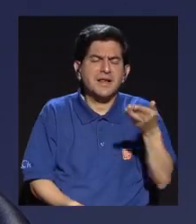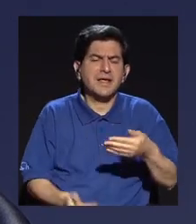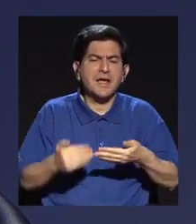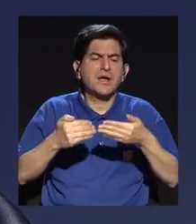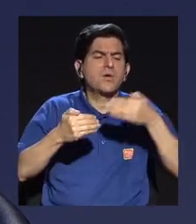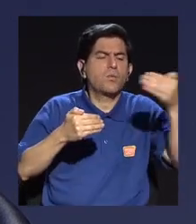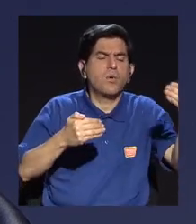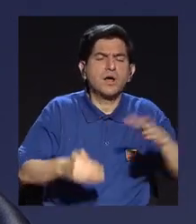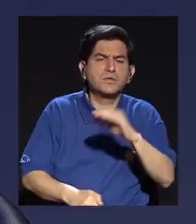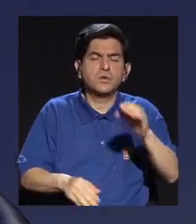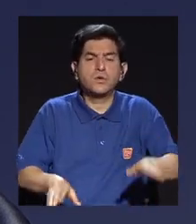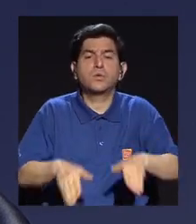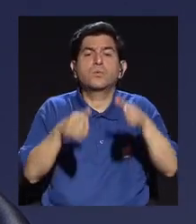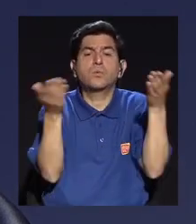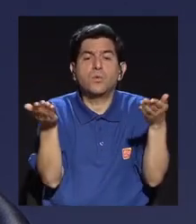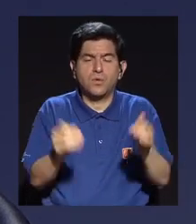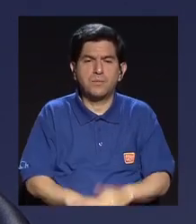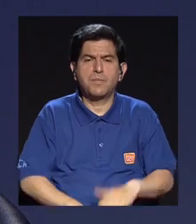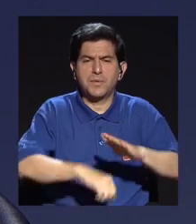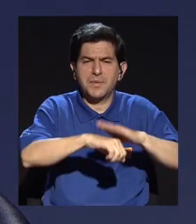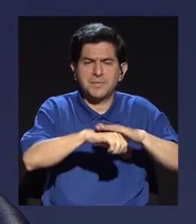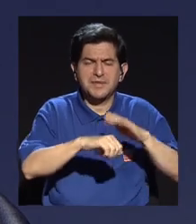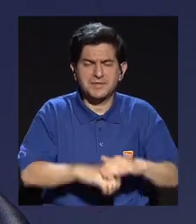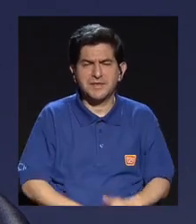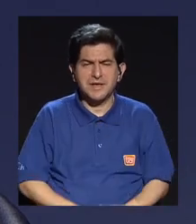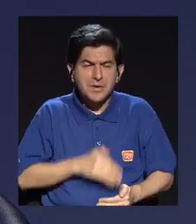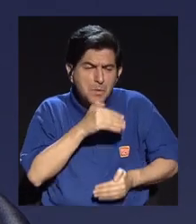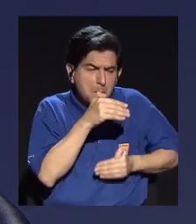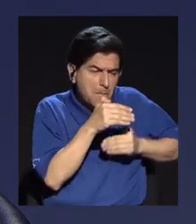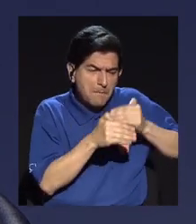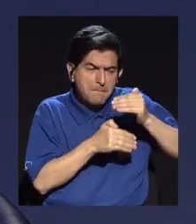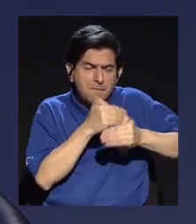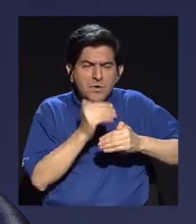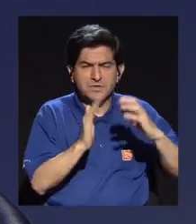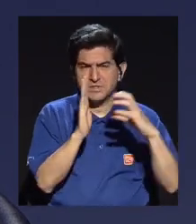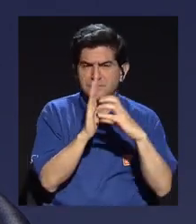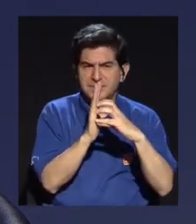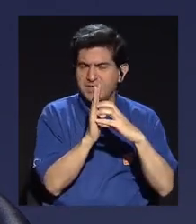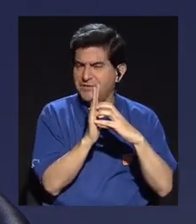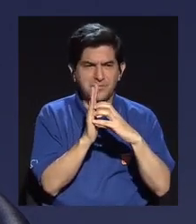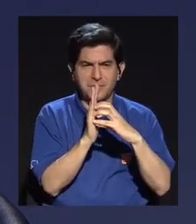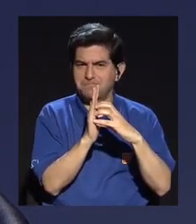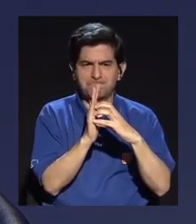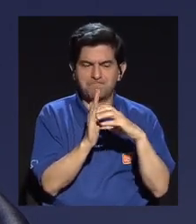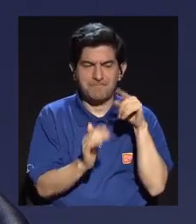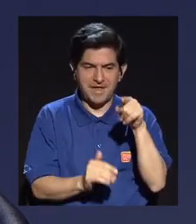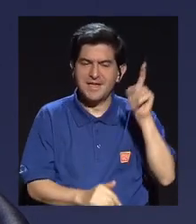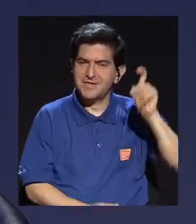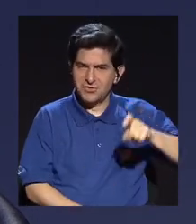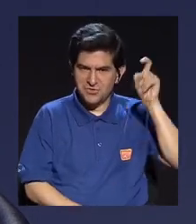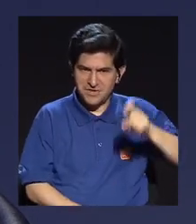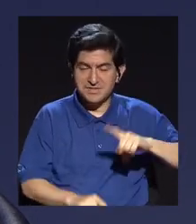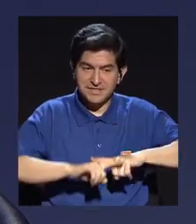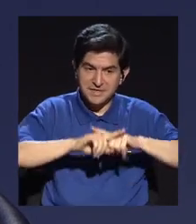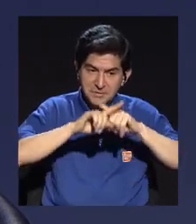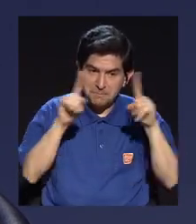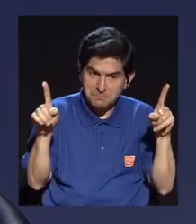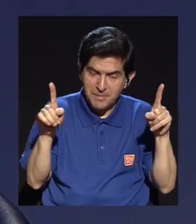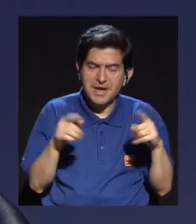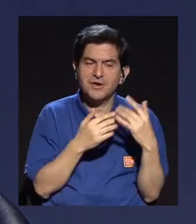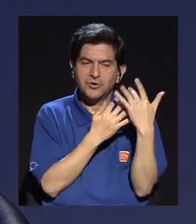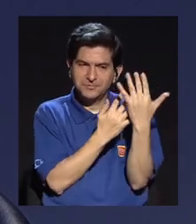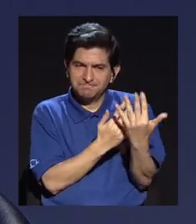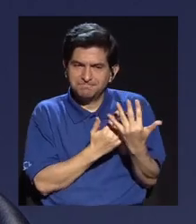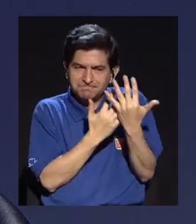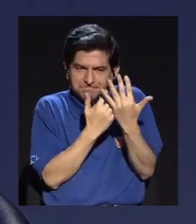publicar y cómo publicarlo. Y dejábamos madurar muchas veces artículos que decíamos, no, tenemos que tirarlos, pero bueno,